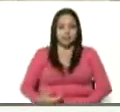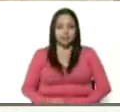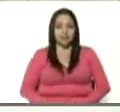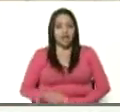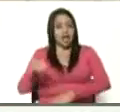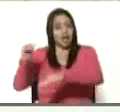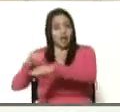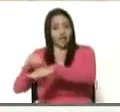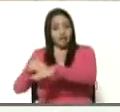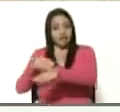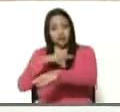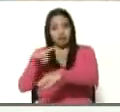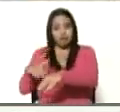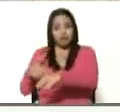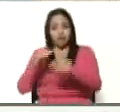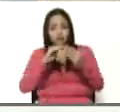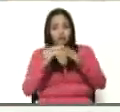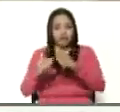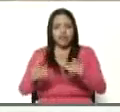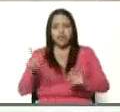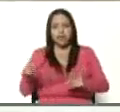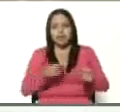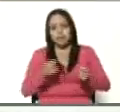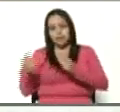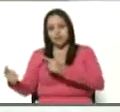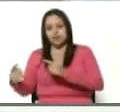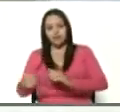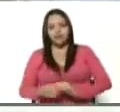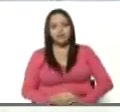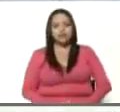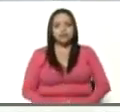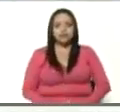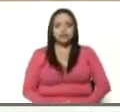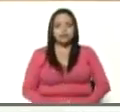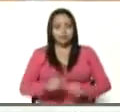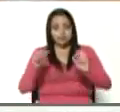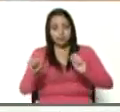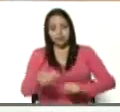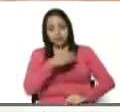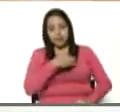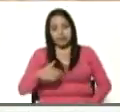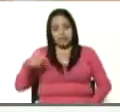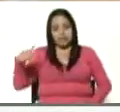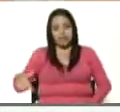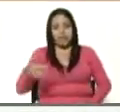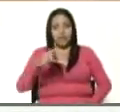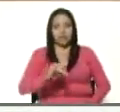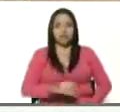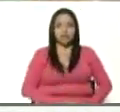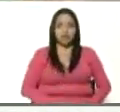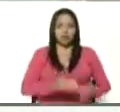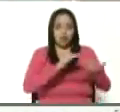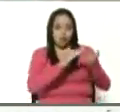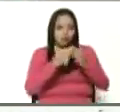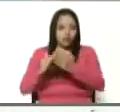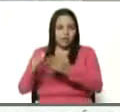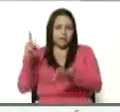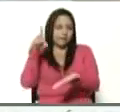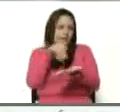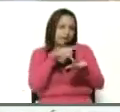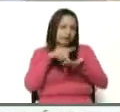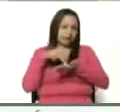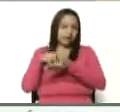a nuestra comunera María Coñante. Así es, presidente. Bueno, aquí está la comunidad como protagonista principal